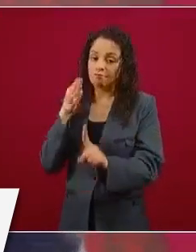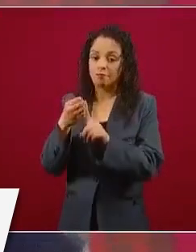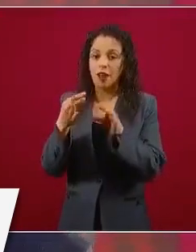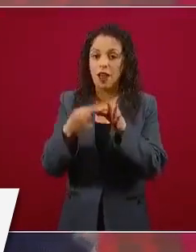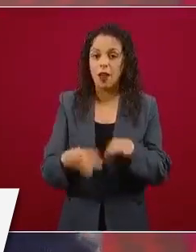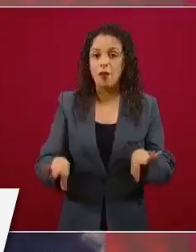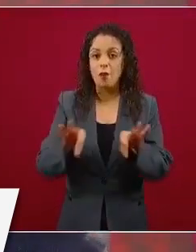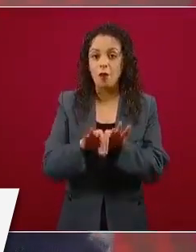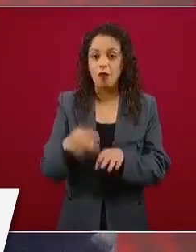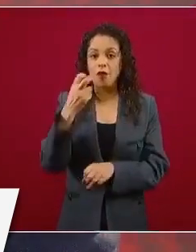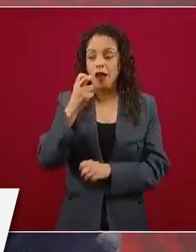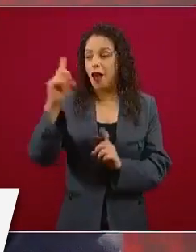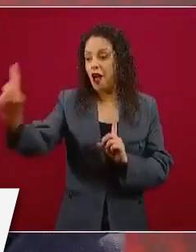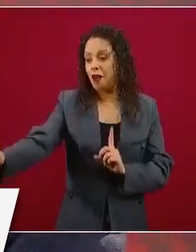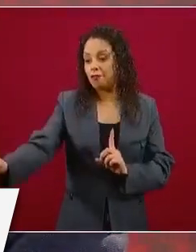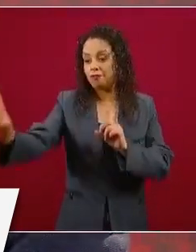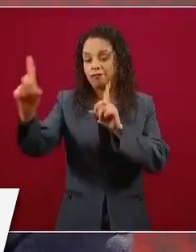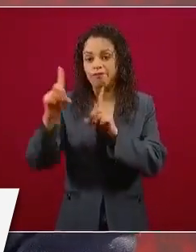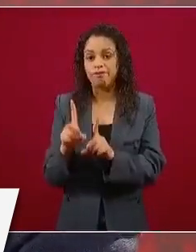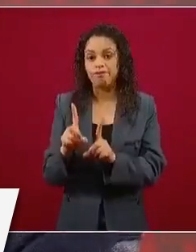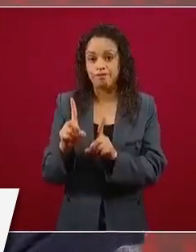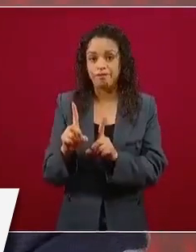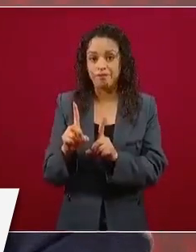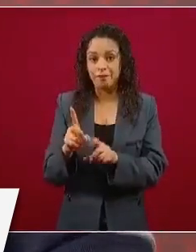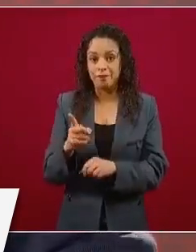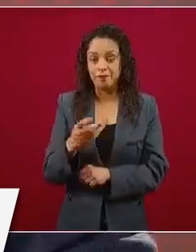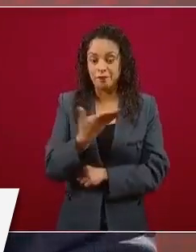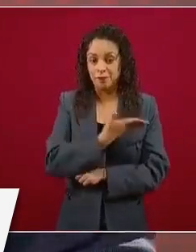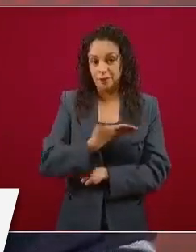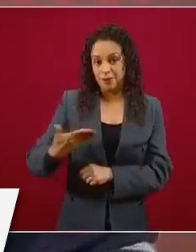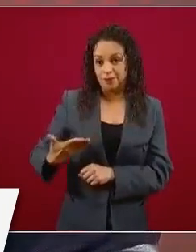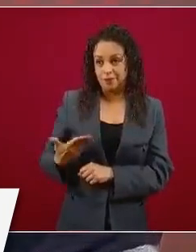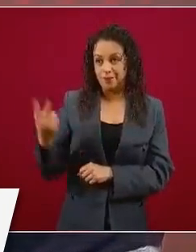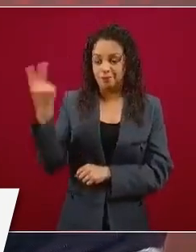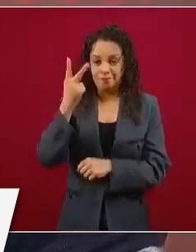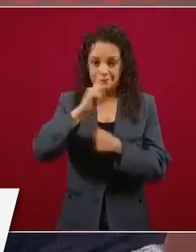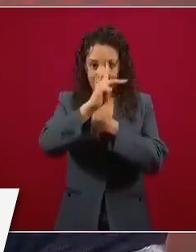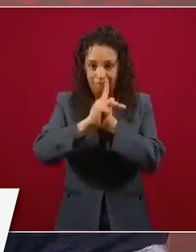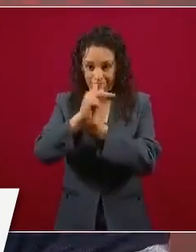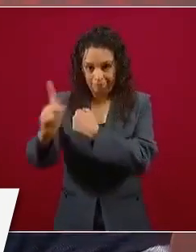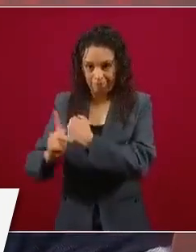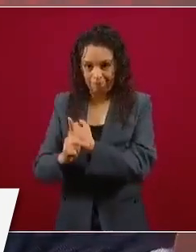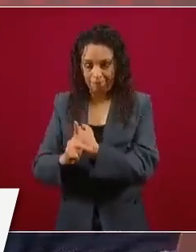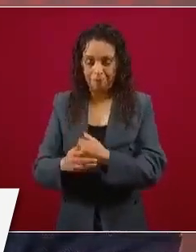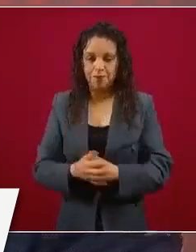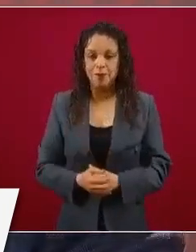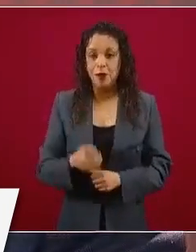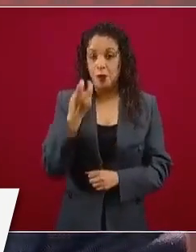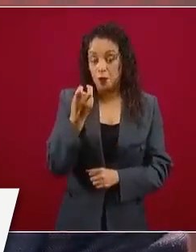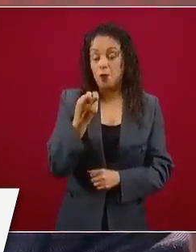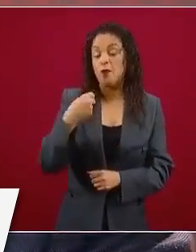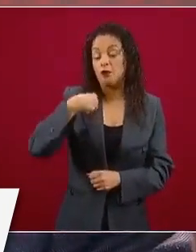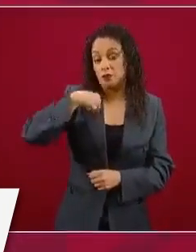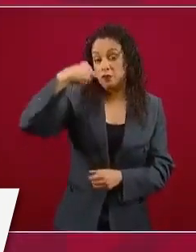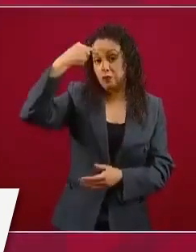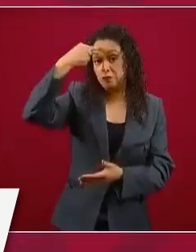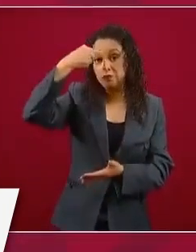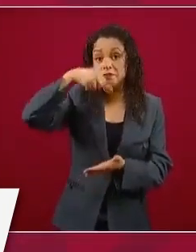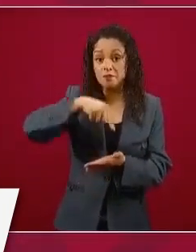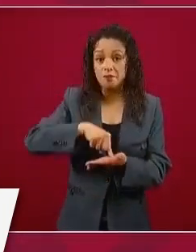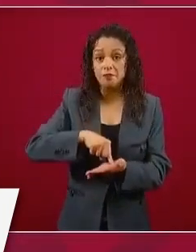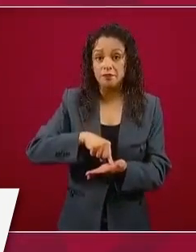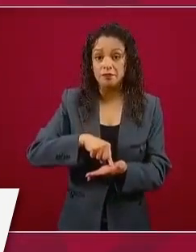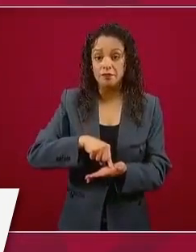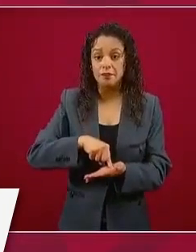la visita al encuentro y por eso considero que fue